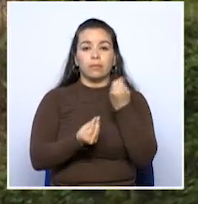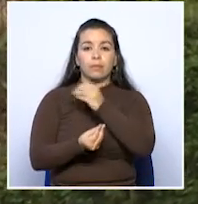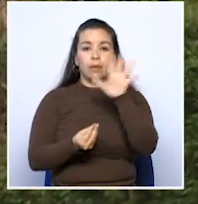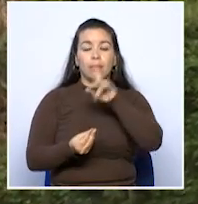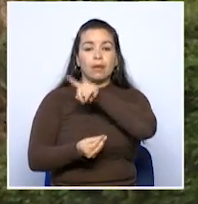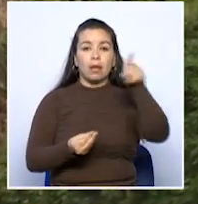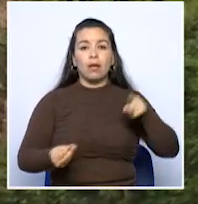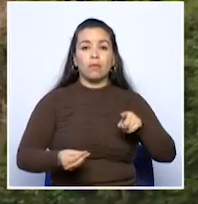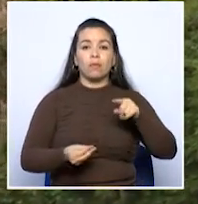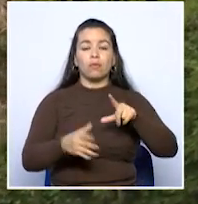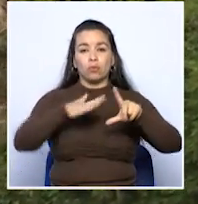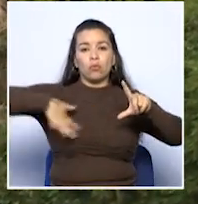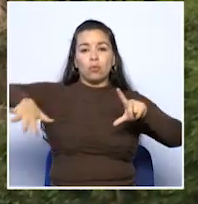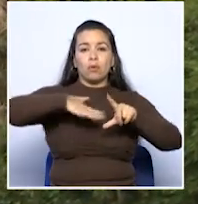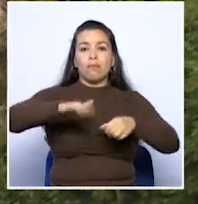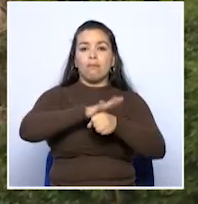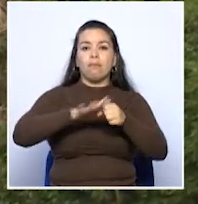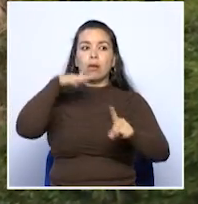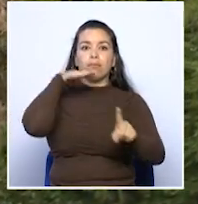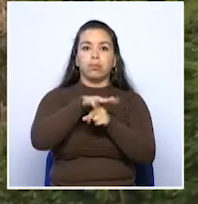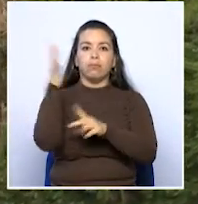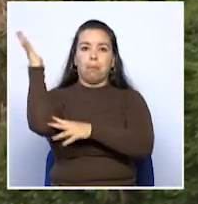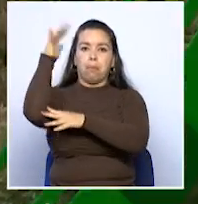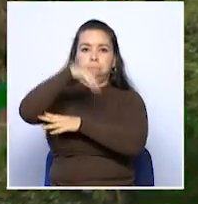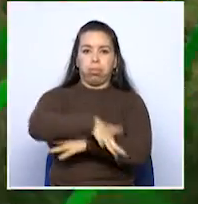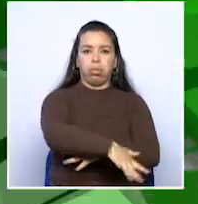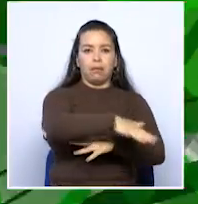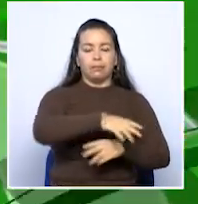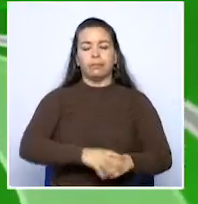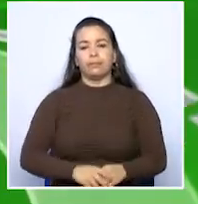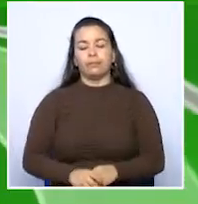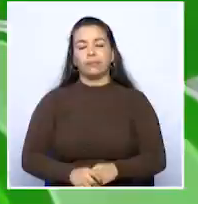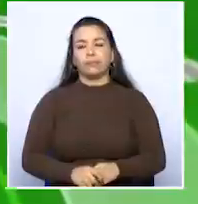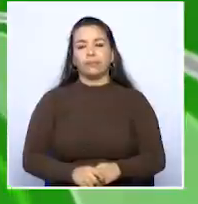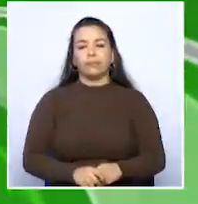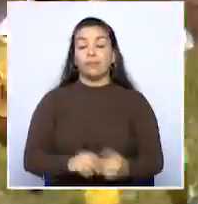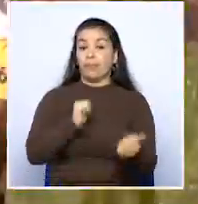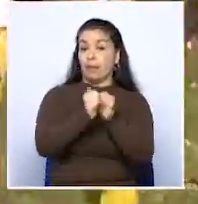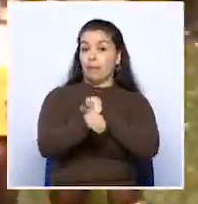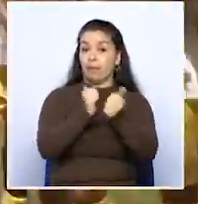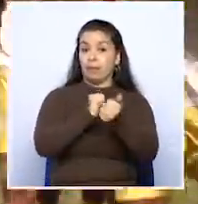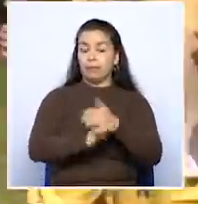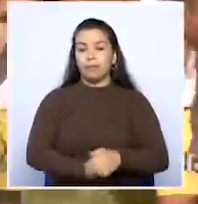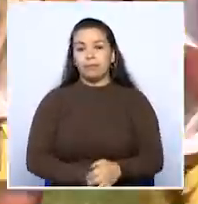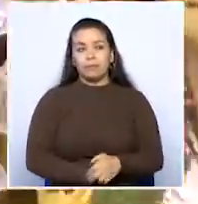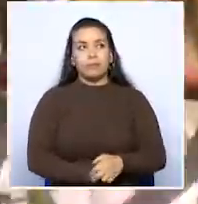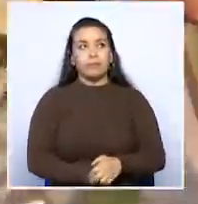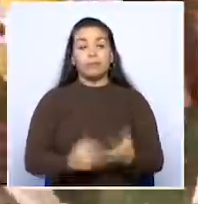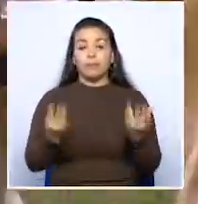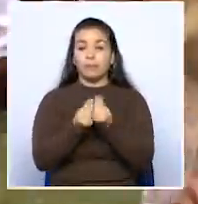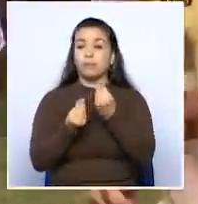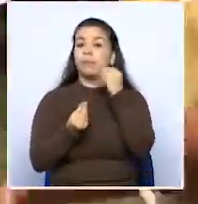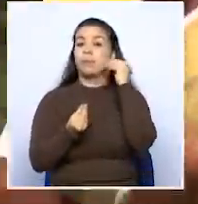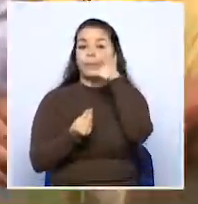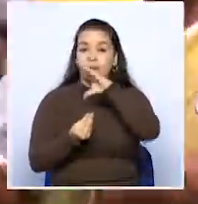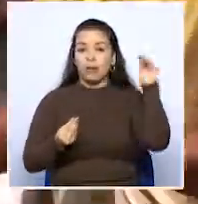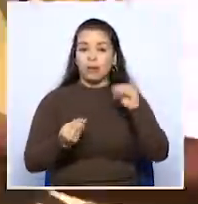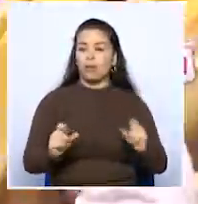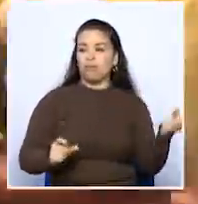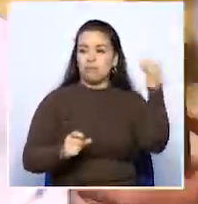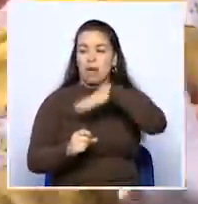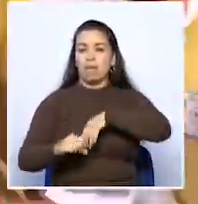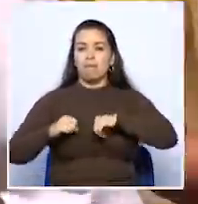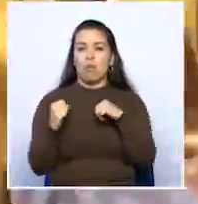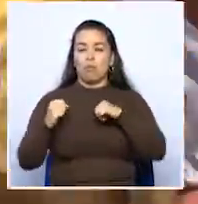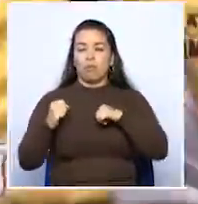Quebradas, barrio amenazado por una luz de tierra. Y en los deportes, el deporte es Quindío derretó a Bogotá Fútbol